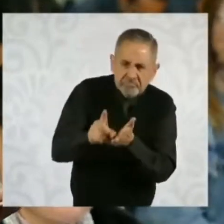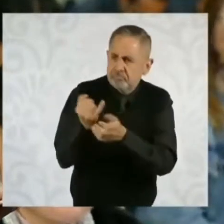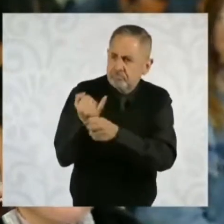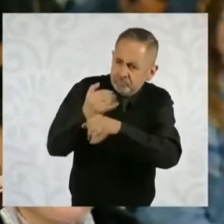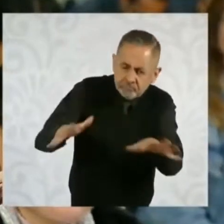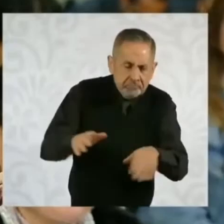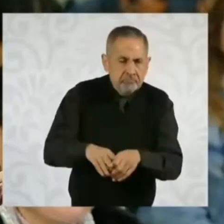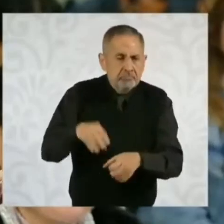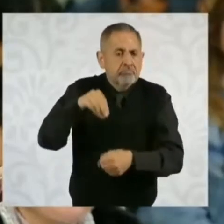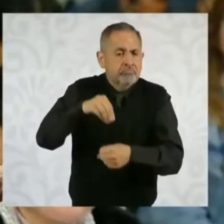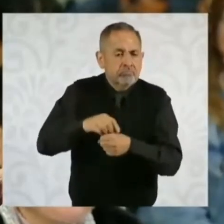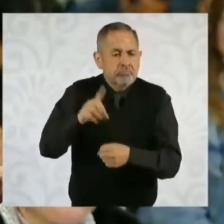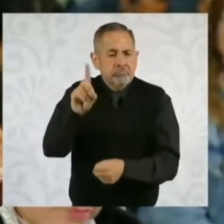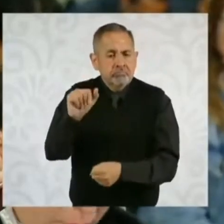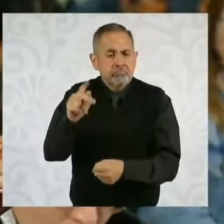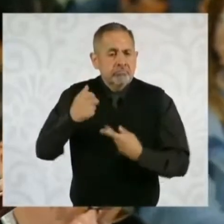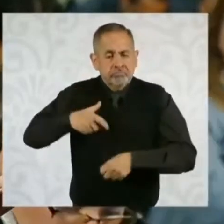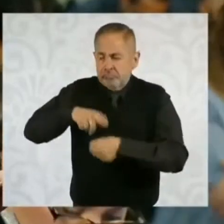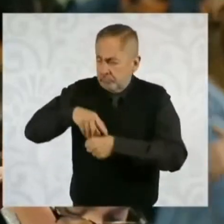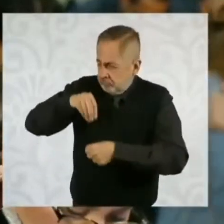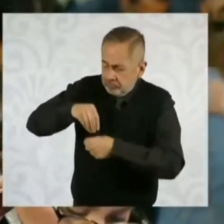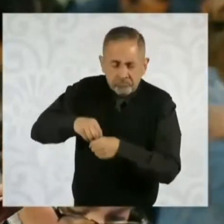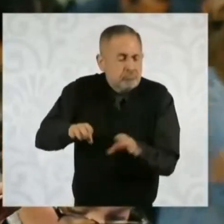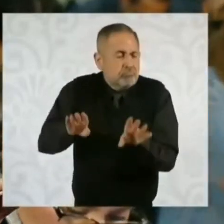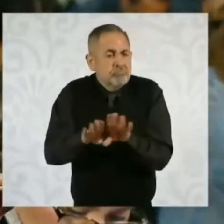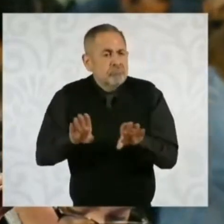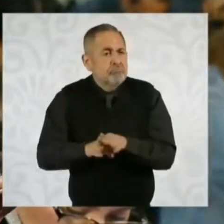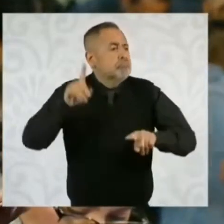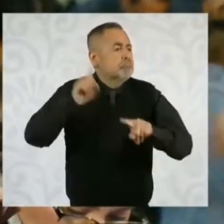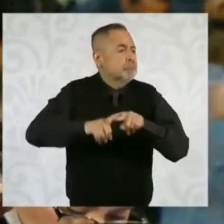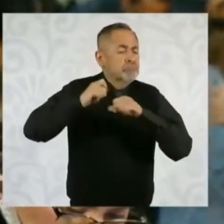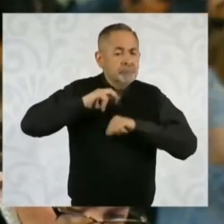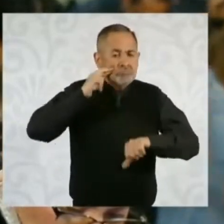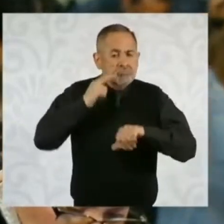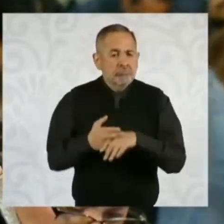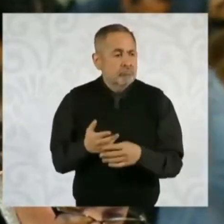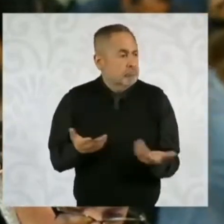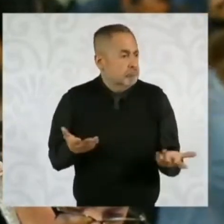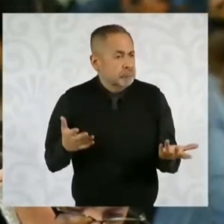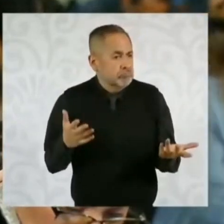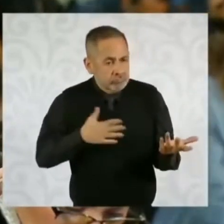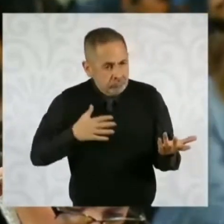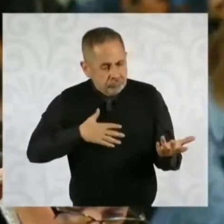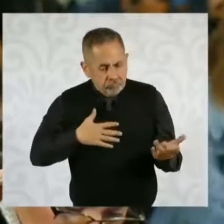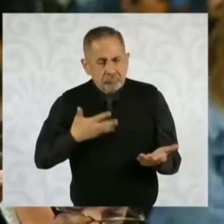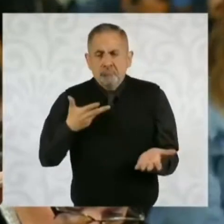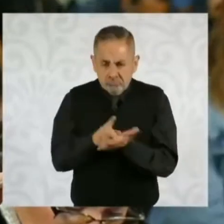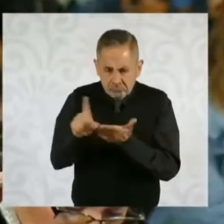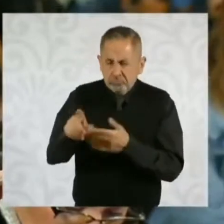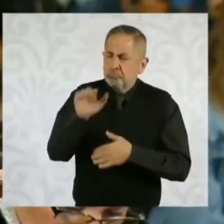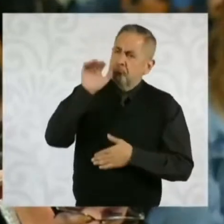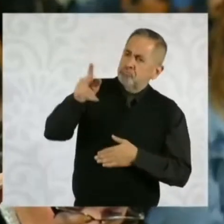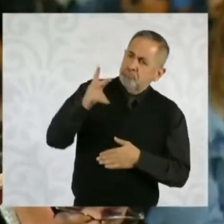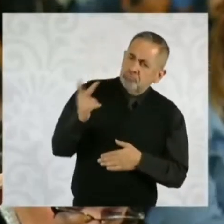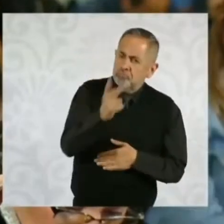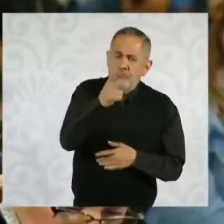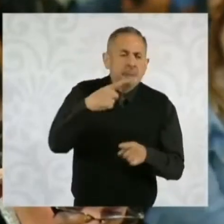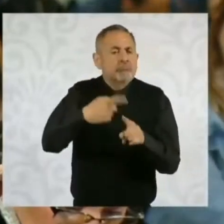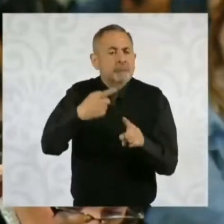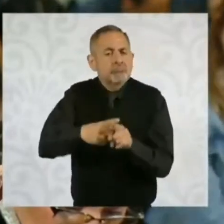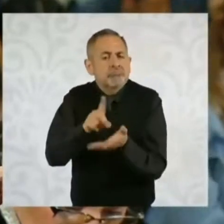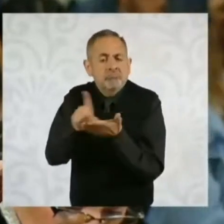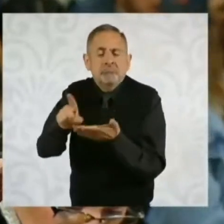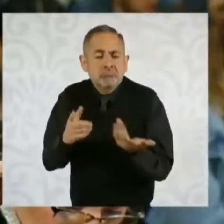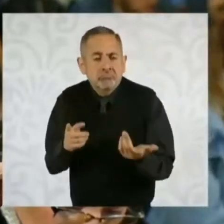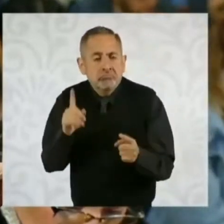datos, cuál será el mecanismo a través del cual los ciudadanos vamos a ejercer estos derechos, si habrá un